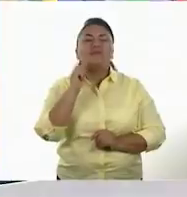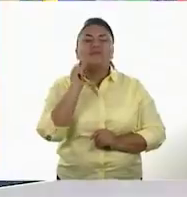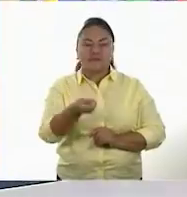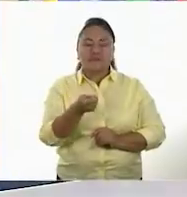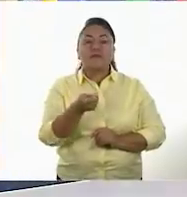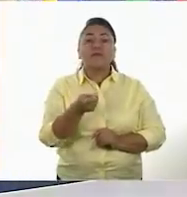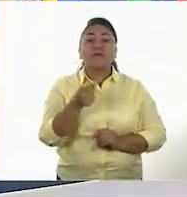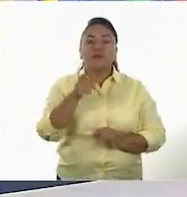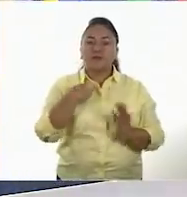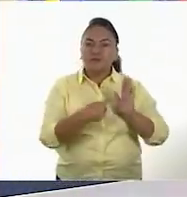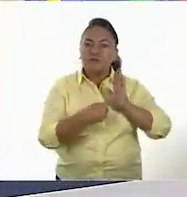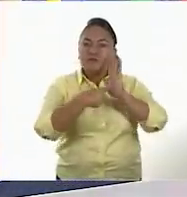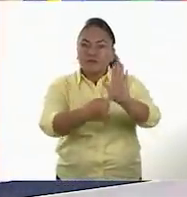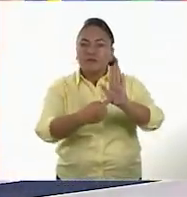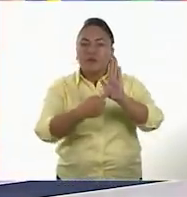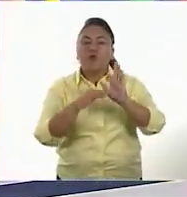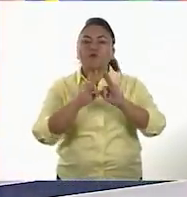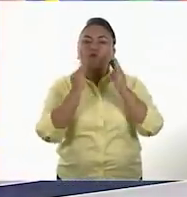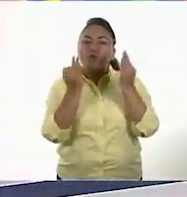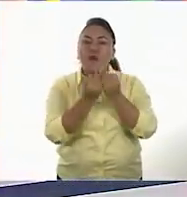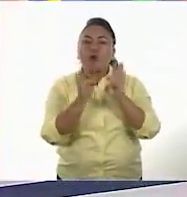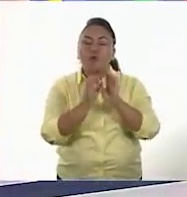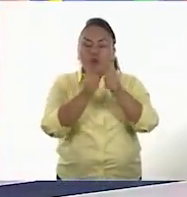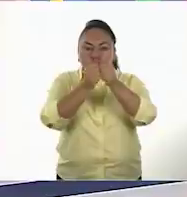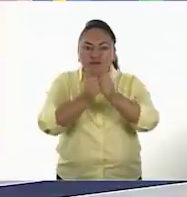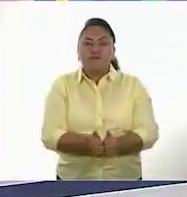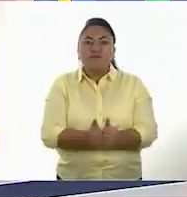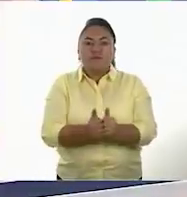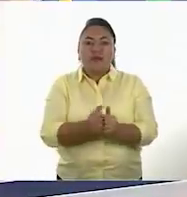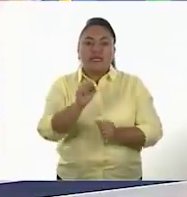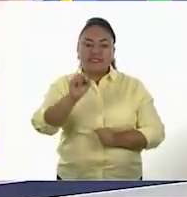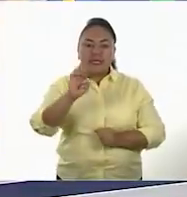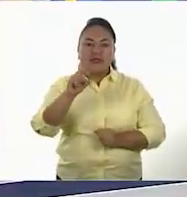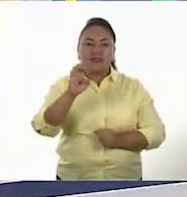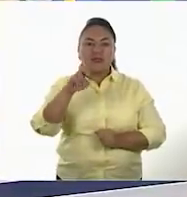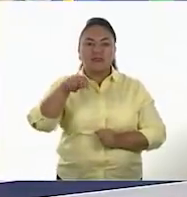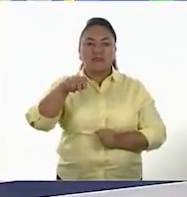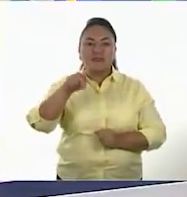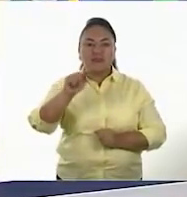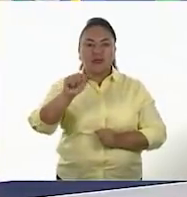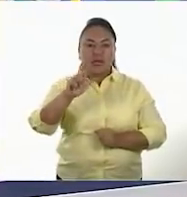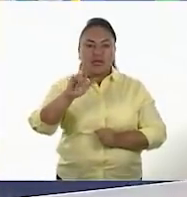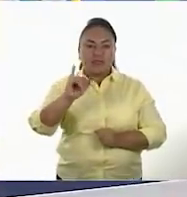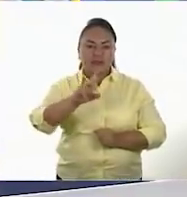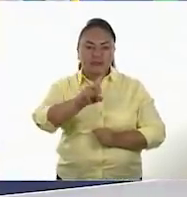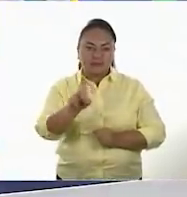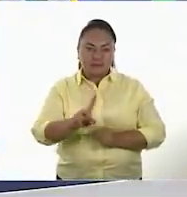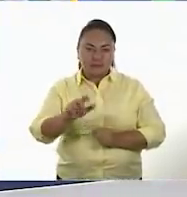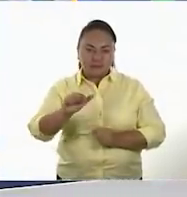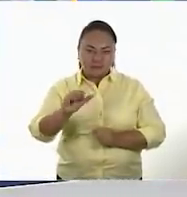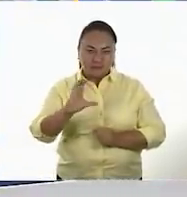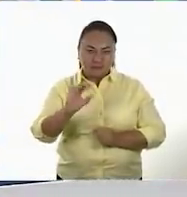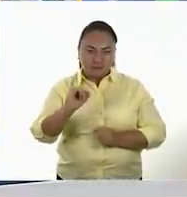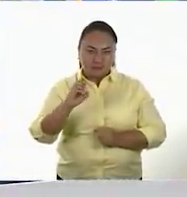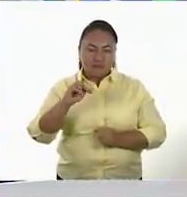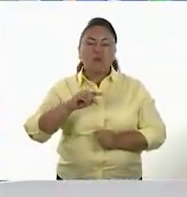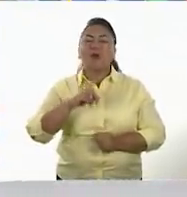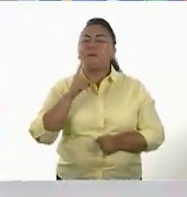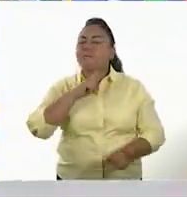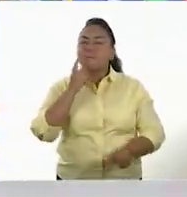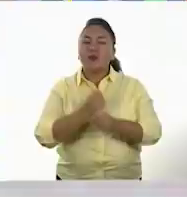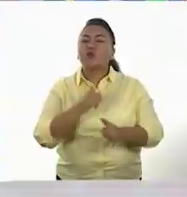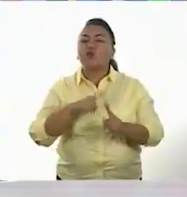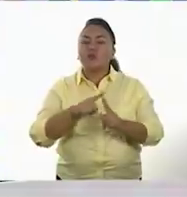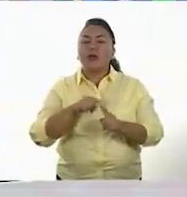vamos a demostrar el proceso de sedentarización y principalmente en Mesoamérica. Ok. Principalmente en Mesoamérica se llevó esto,